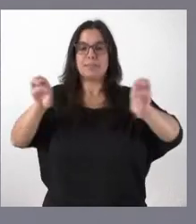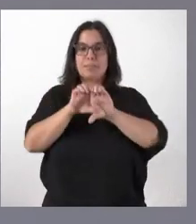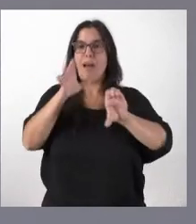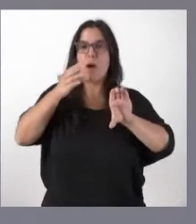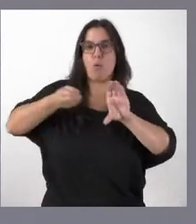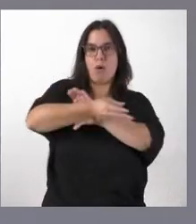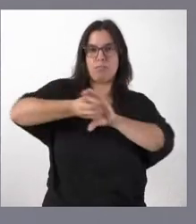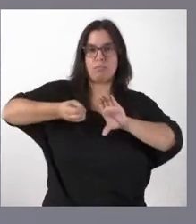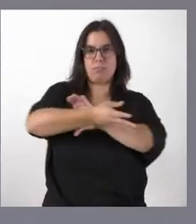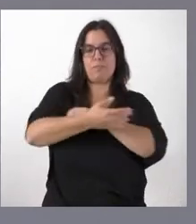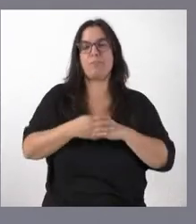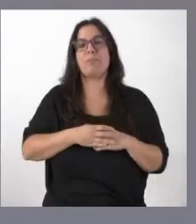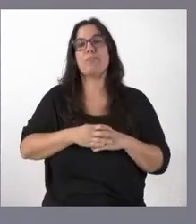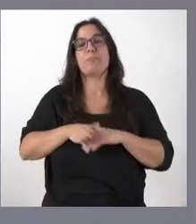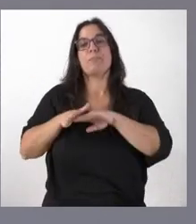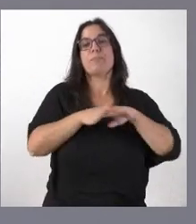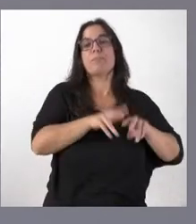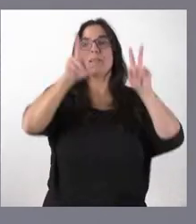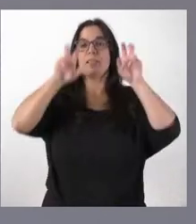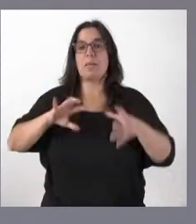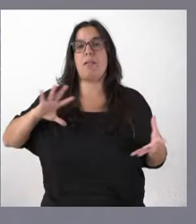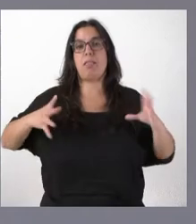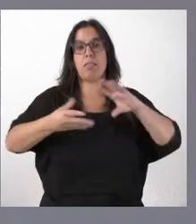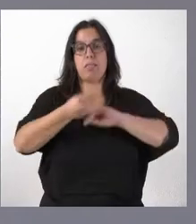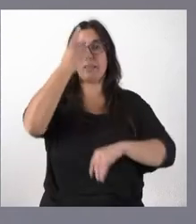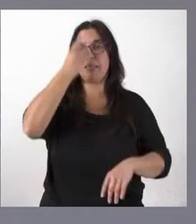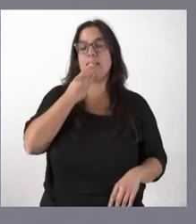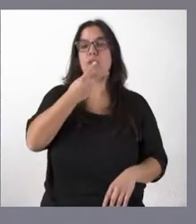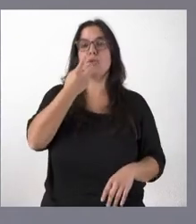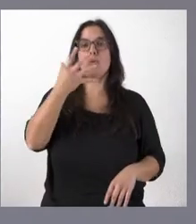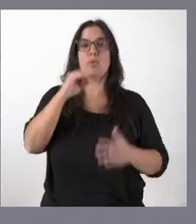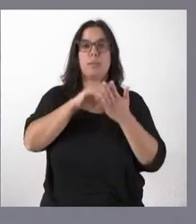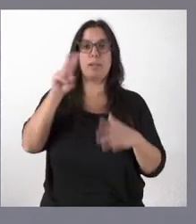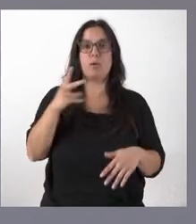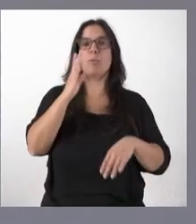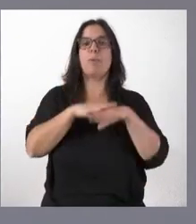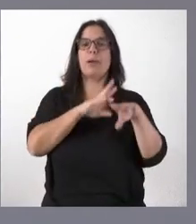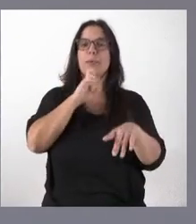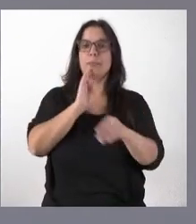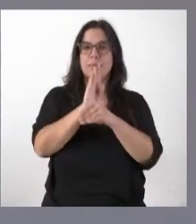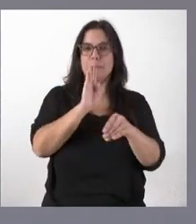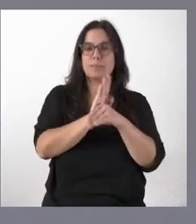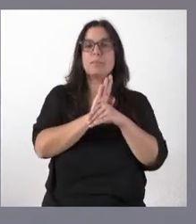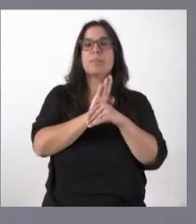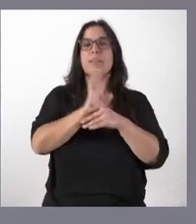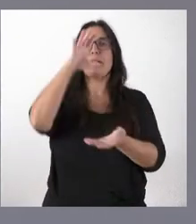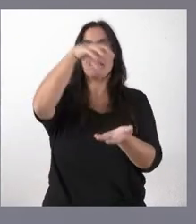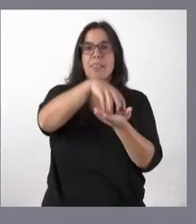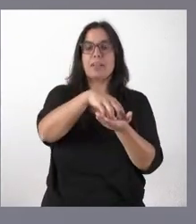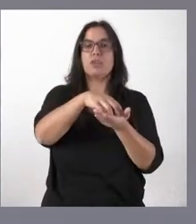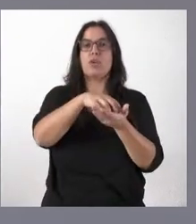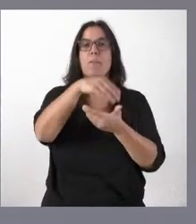del agua. En materia de transformación digital, 250.000 euros para el mantenimiento y conservación del centro de